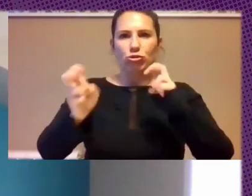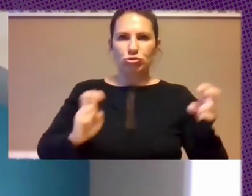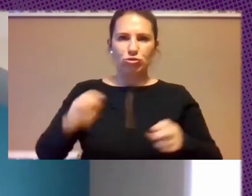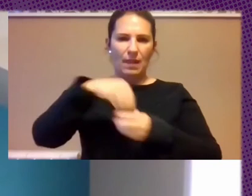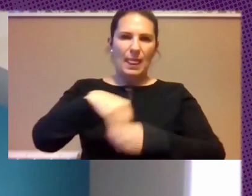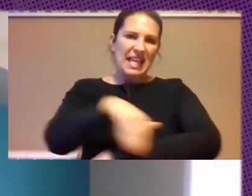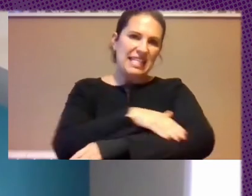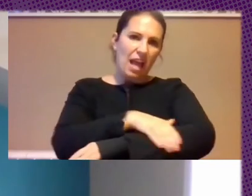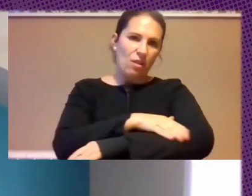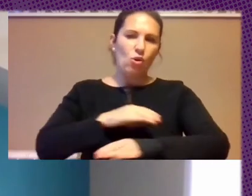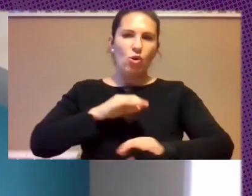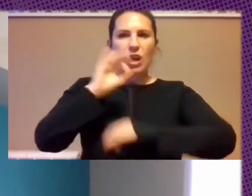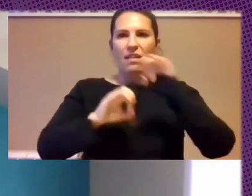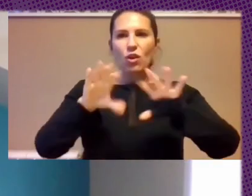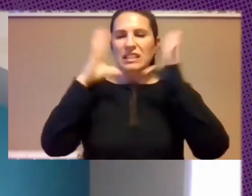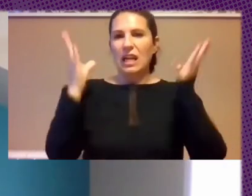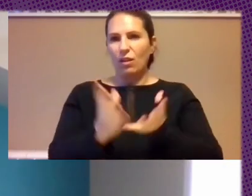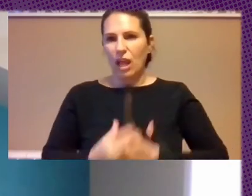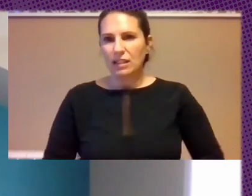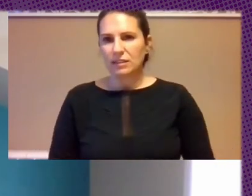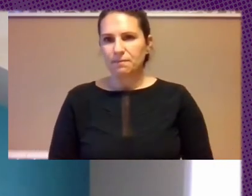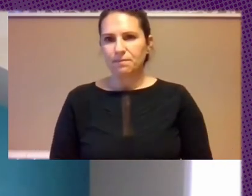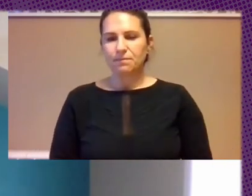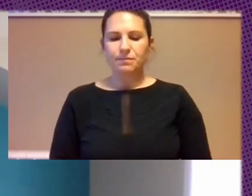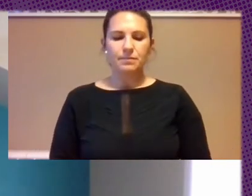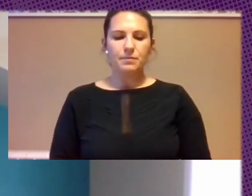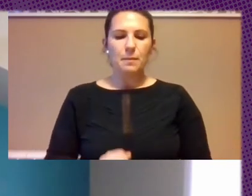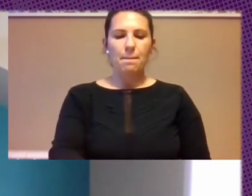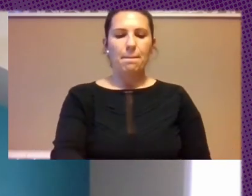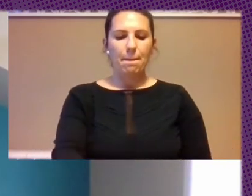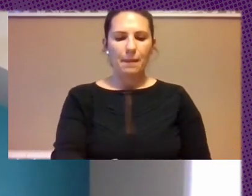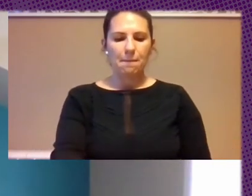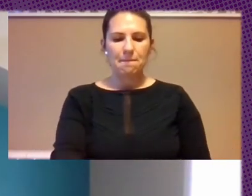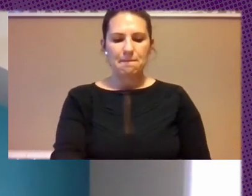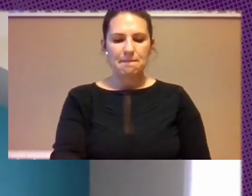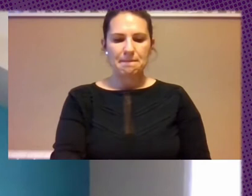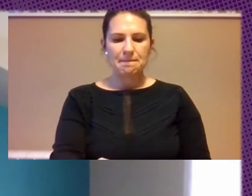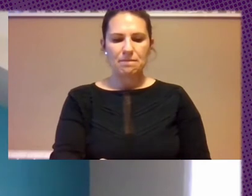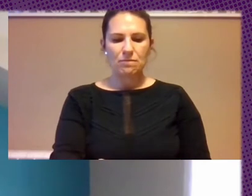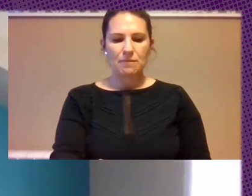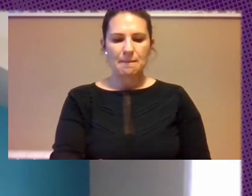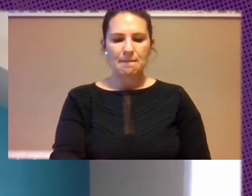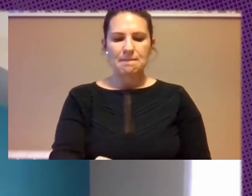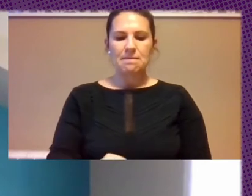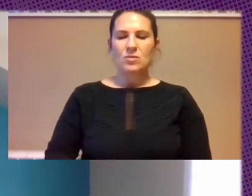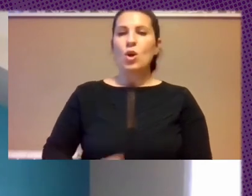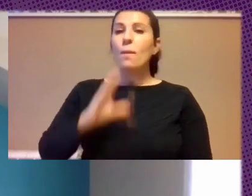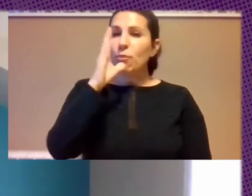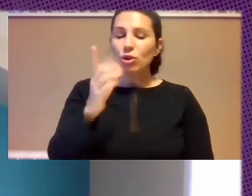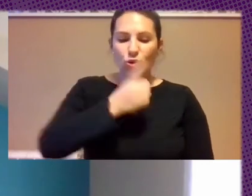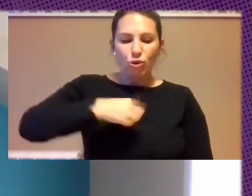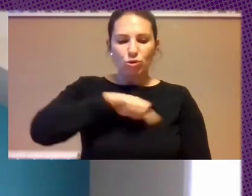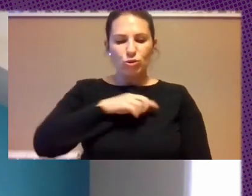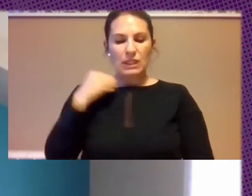De Las Organizaciones Internacionales Entonces Por eso Estamos Pensando En Movimiento